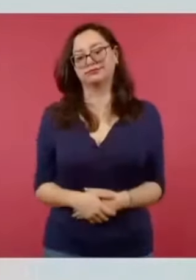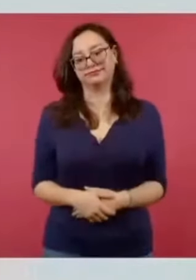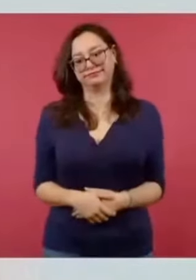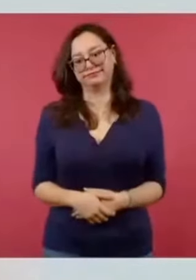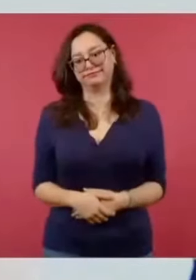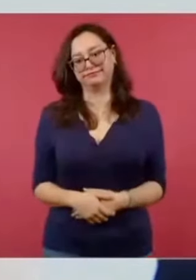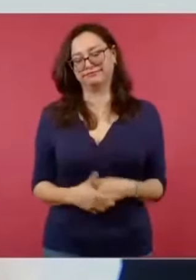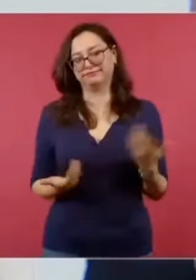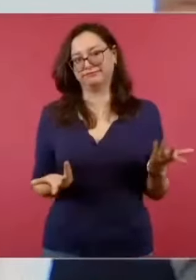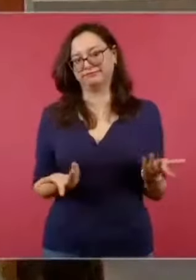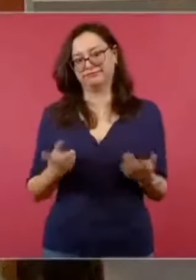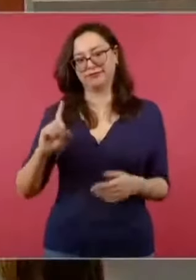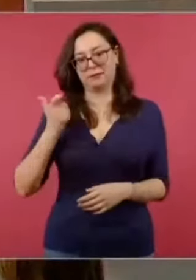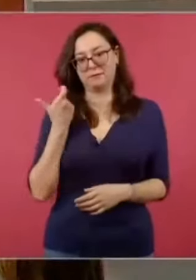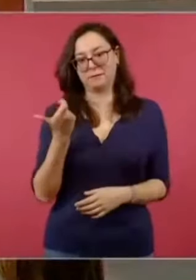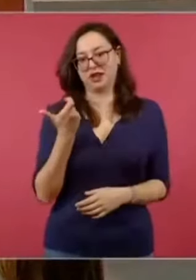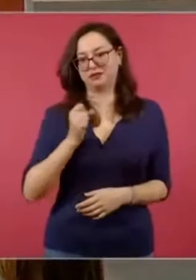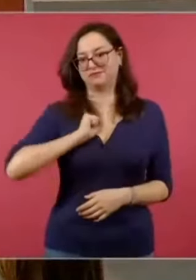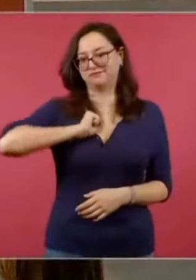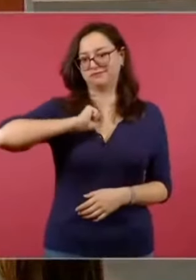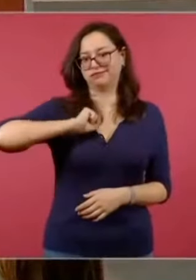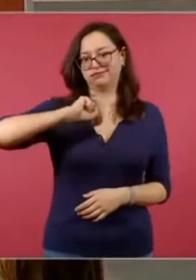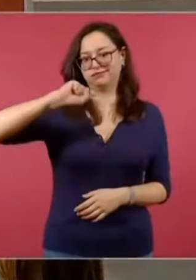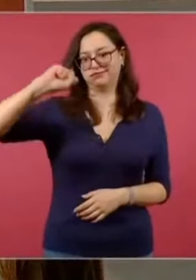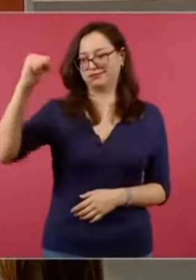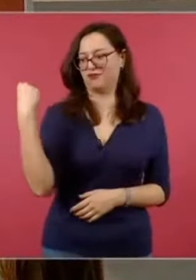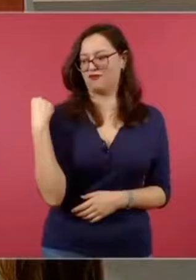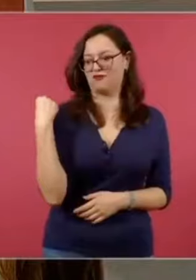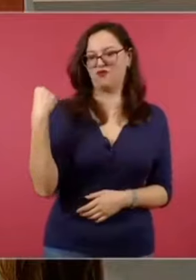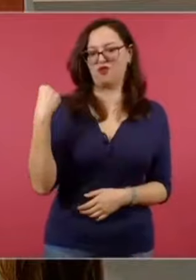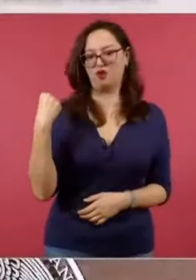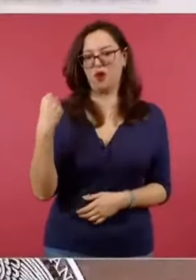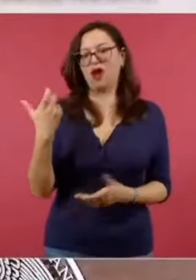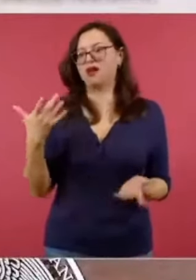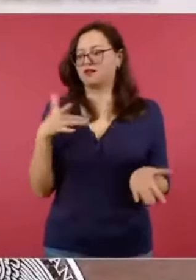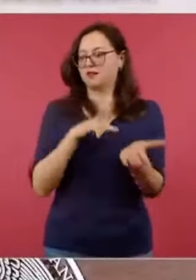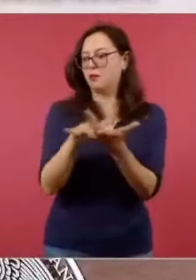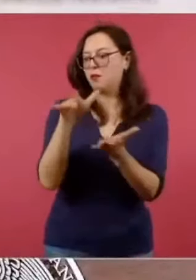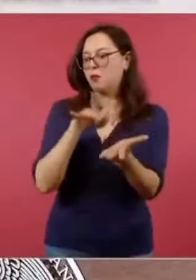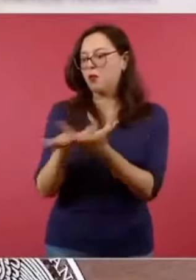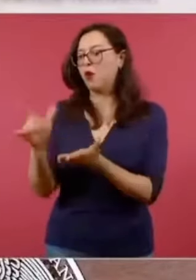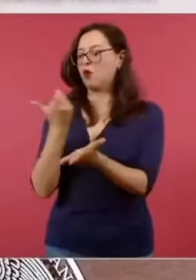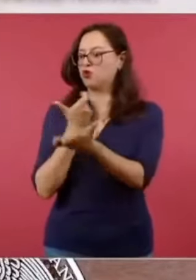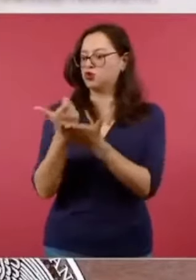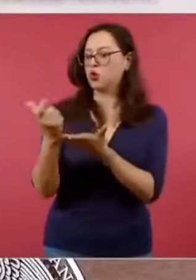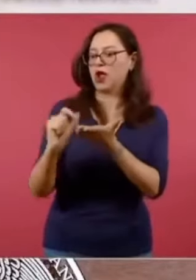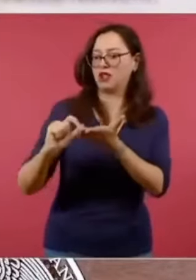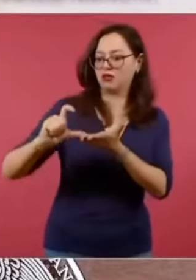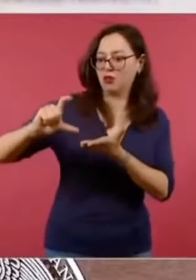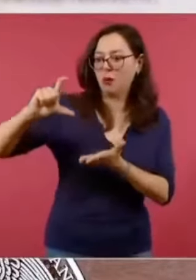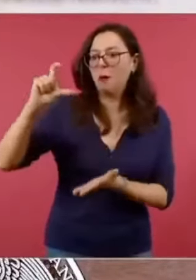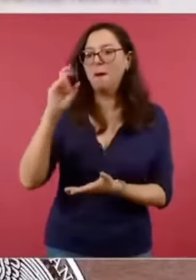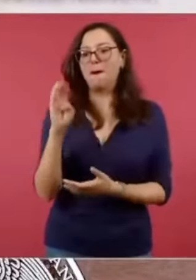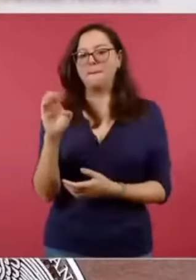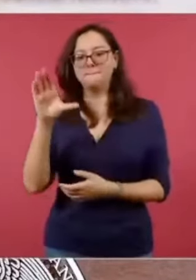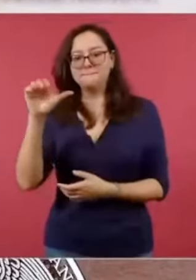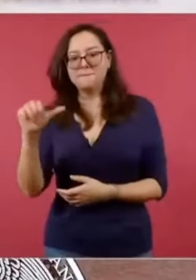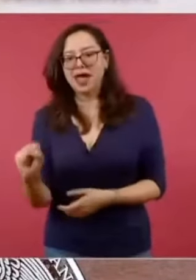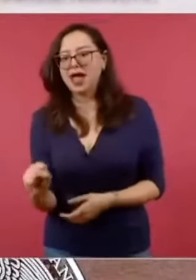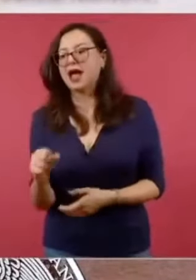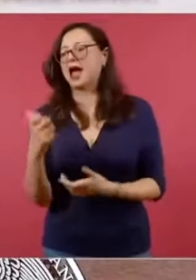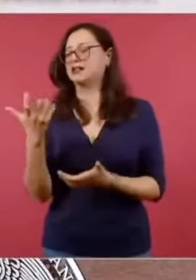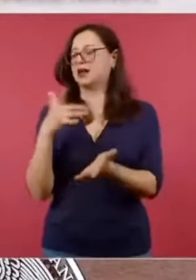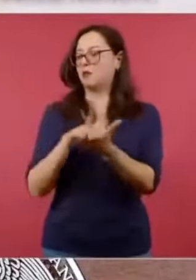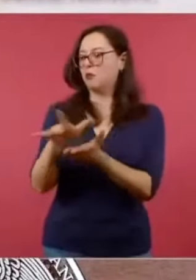históricamente el salario mínimo, se otorgó becas a estudiantes, se crearon programas sociales y se combatió la corrupción